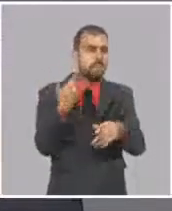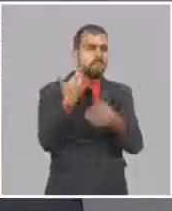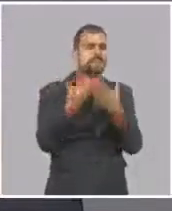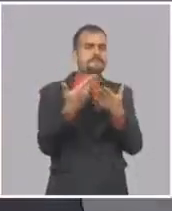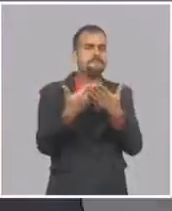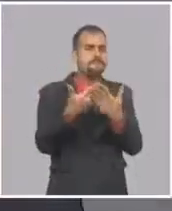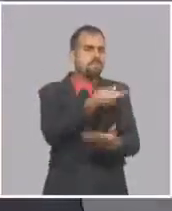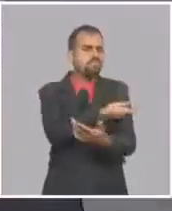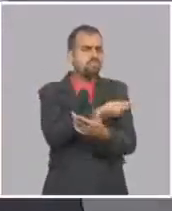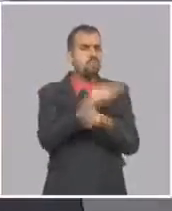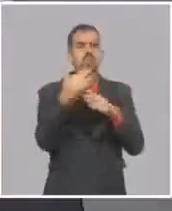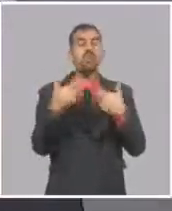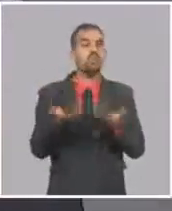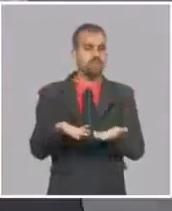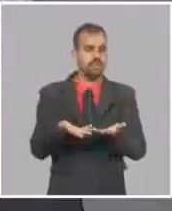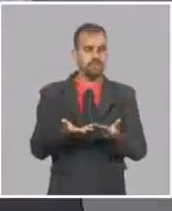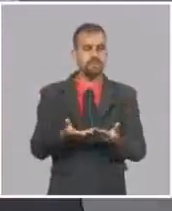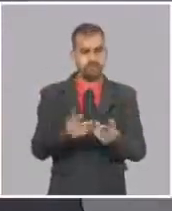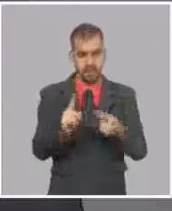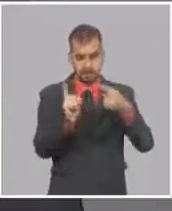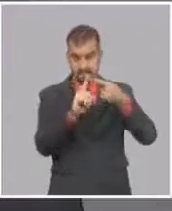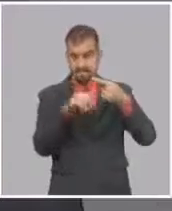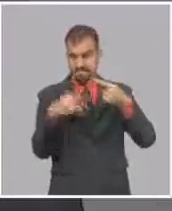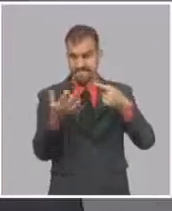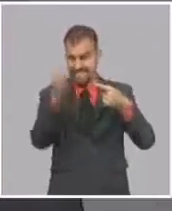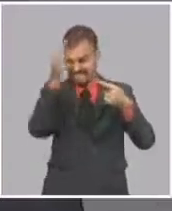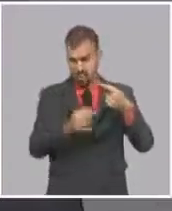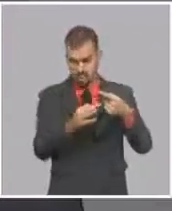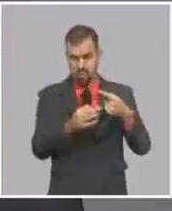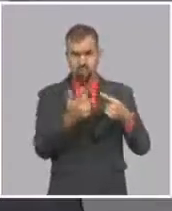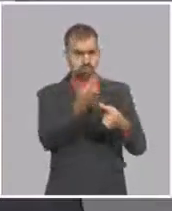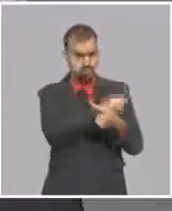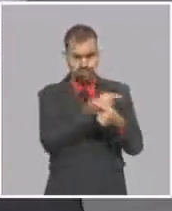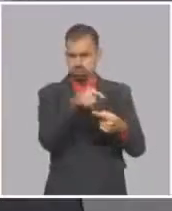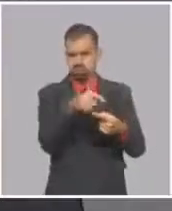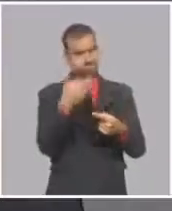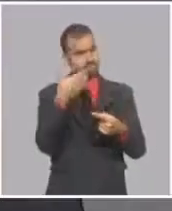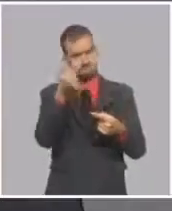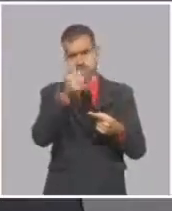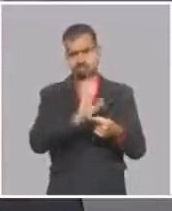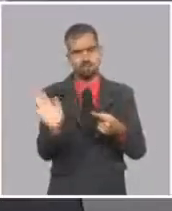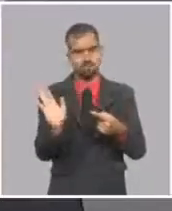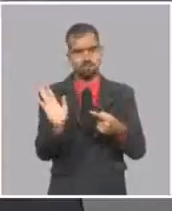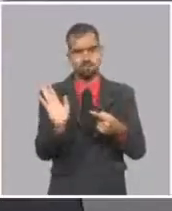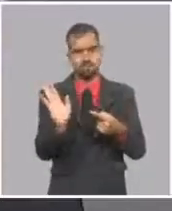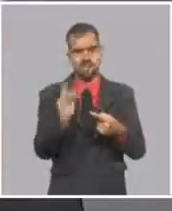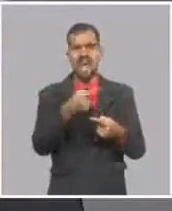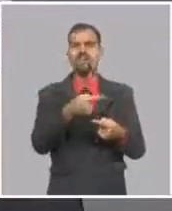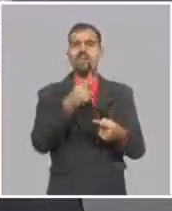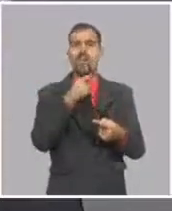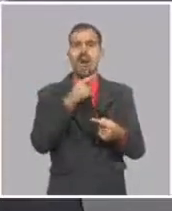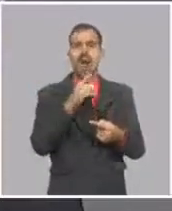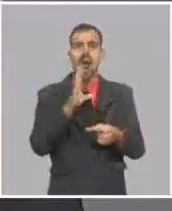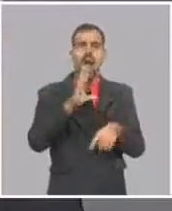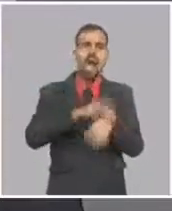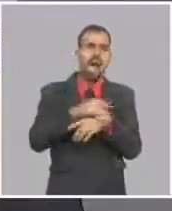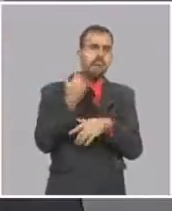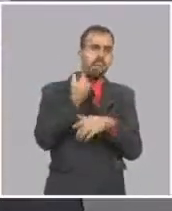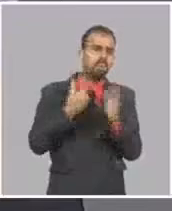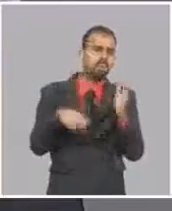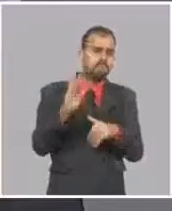sabemos es que la seguridad de estas vacunas es realmente muy alta. No hay ningún efecto adverso importante